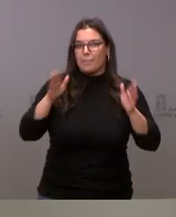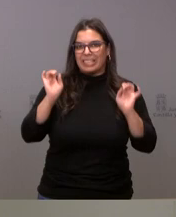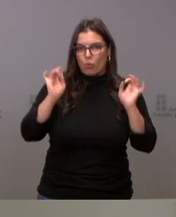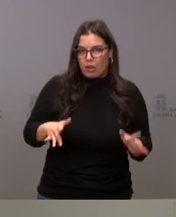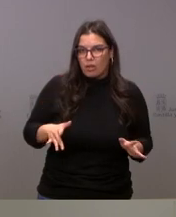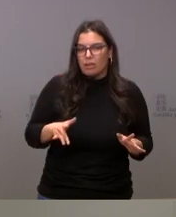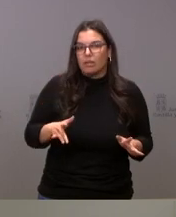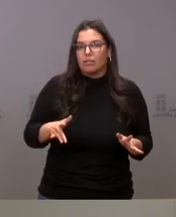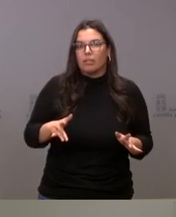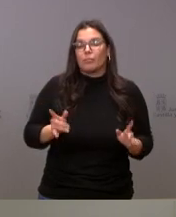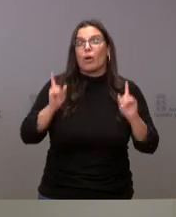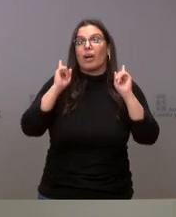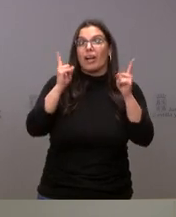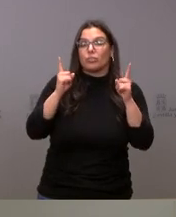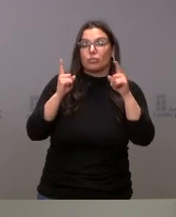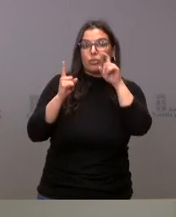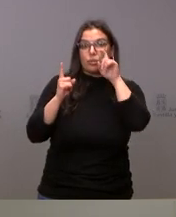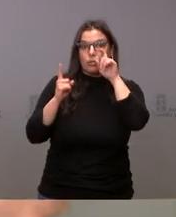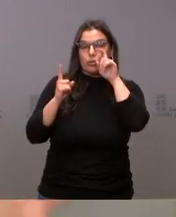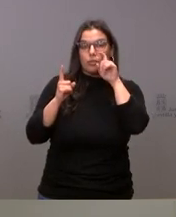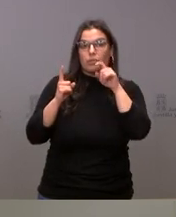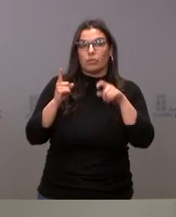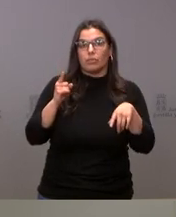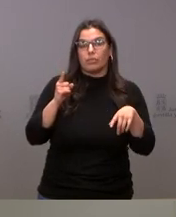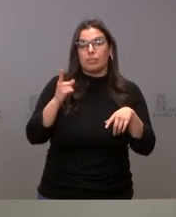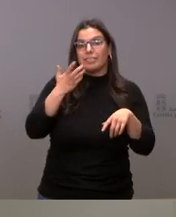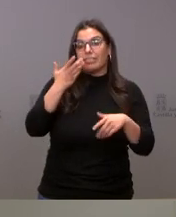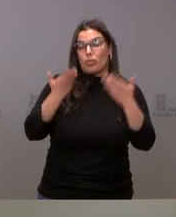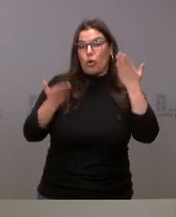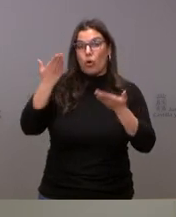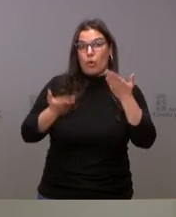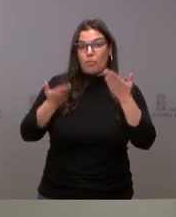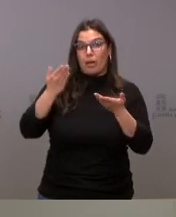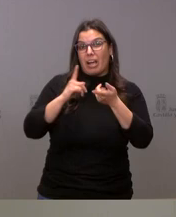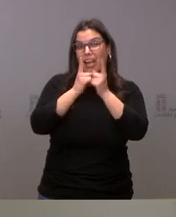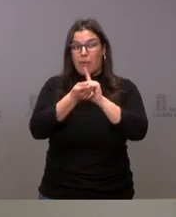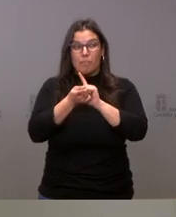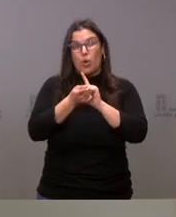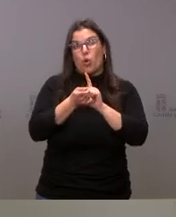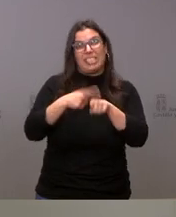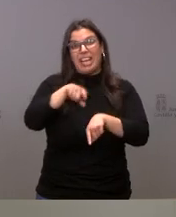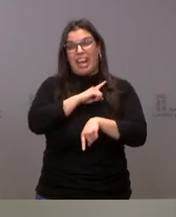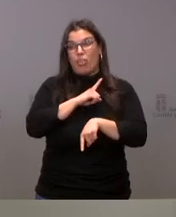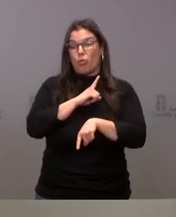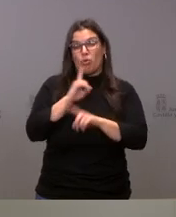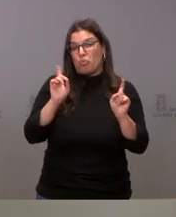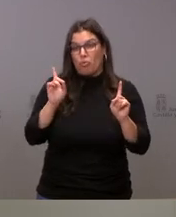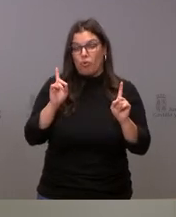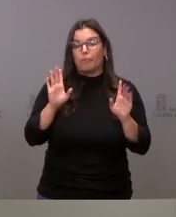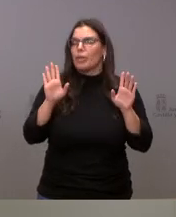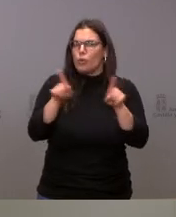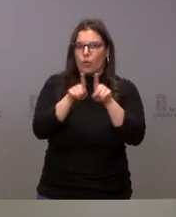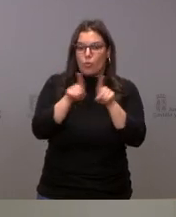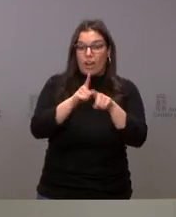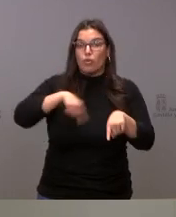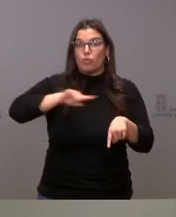por tanto, en este caso no ha habido respecto a esa comparativa una variación sustancial. Pero, en cualquier caso, lo que desde